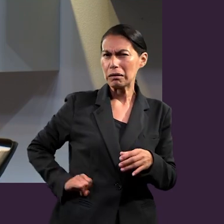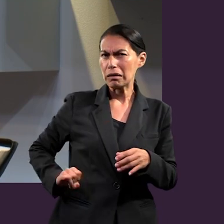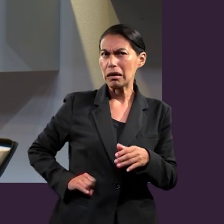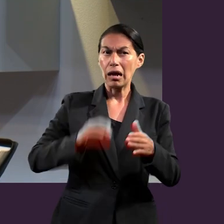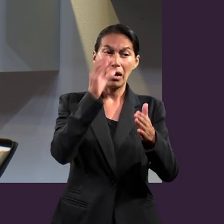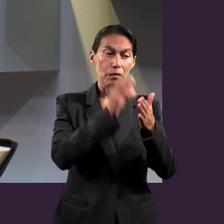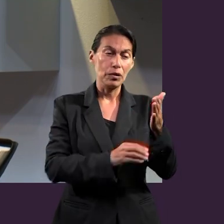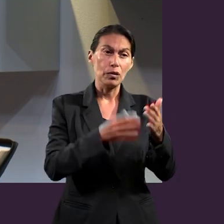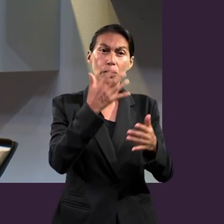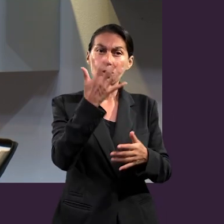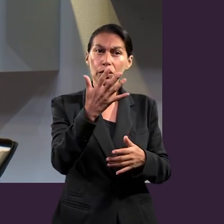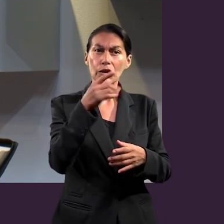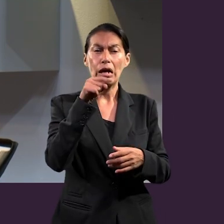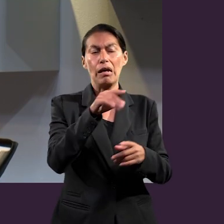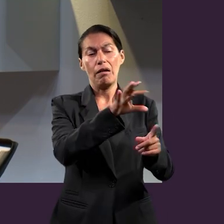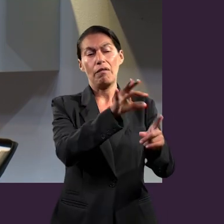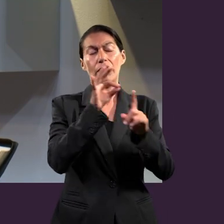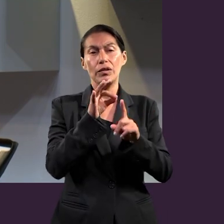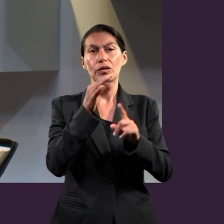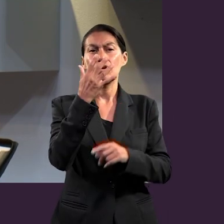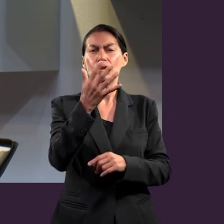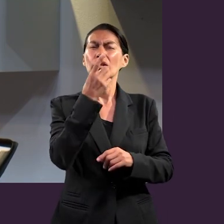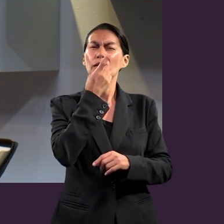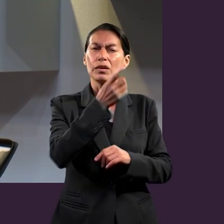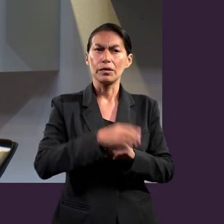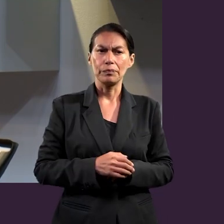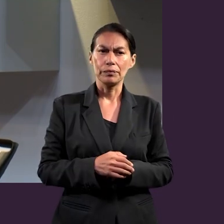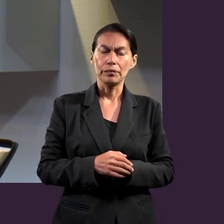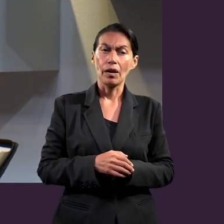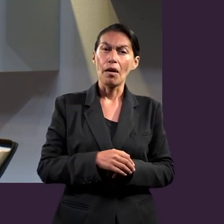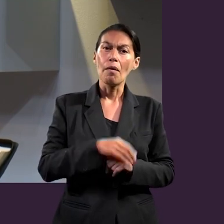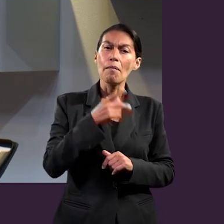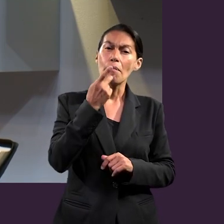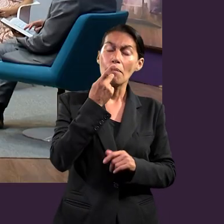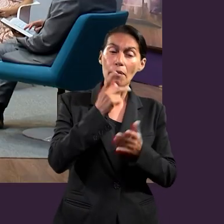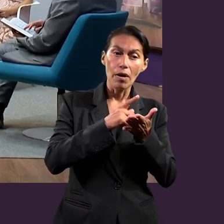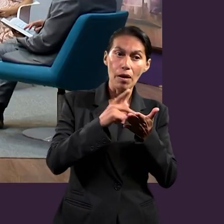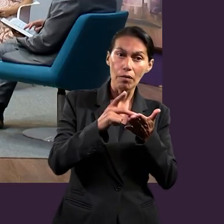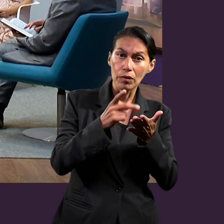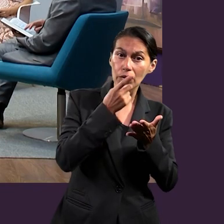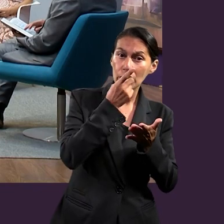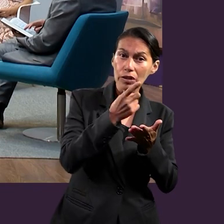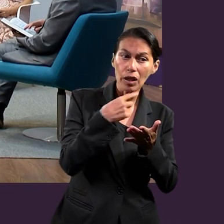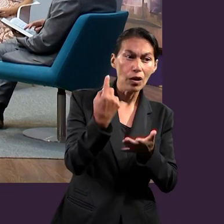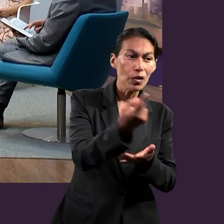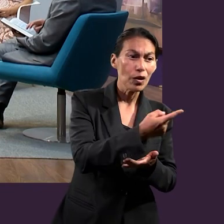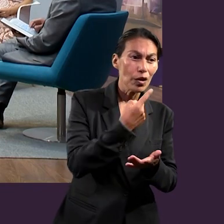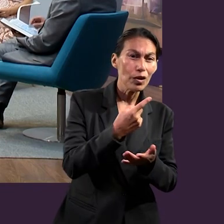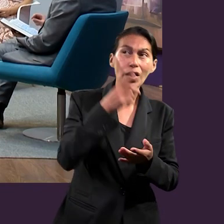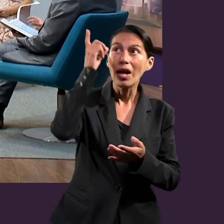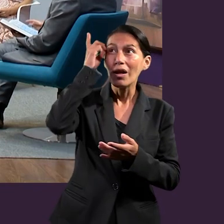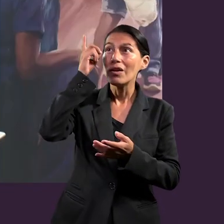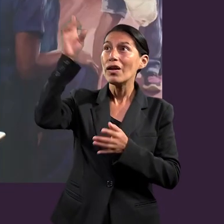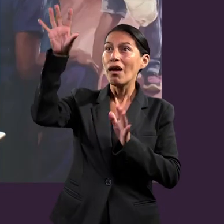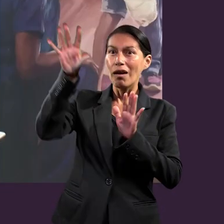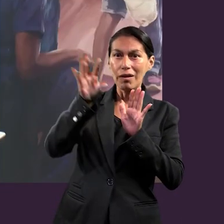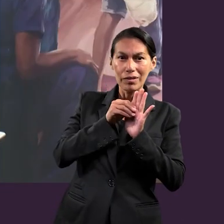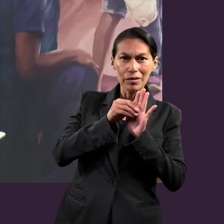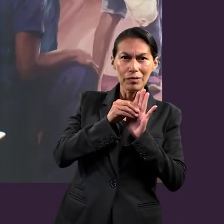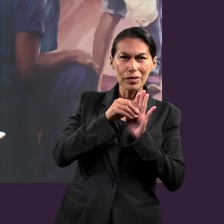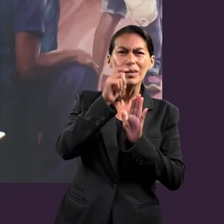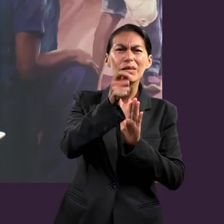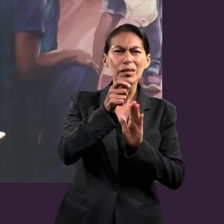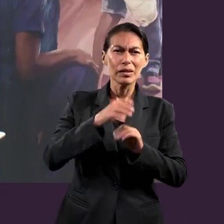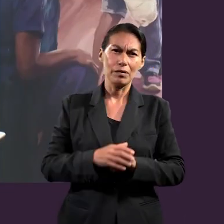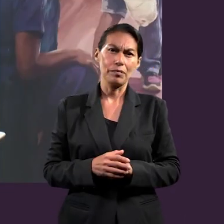que en el capítulo 5 de Efesios se mencionan. Edith, ¿en qué sentido quiere Pablo que los creyentes sean imitadores de Dios? Pues yo